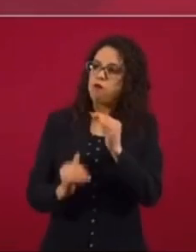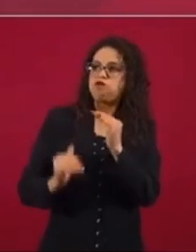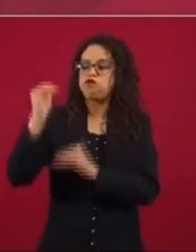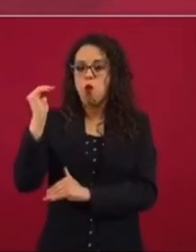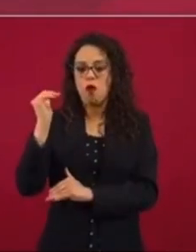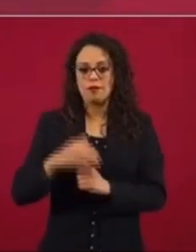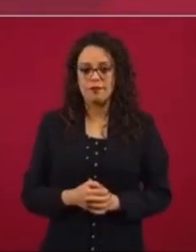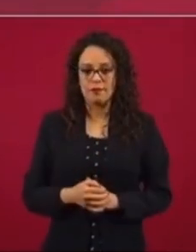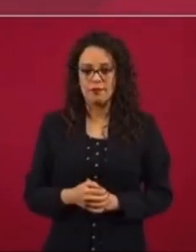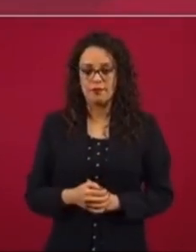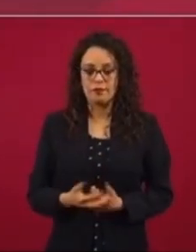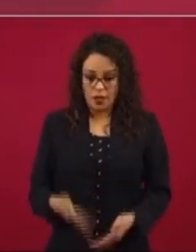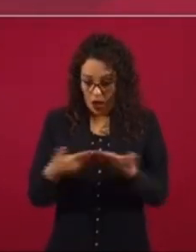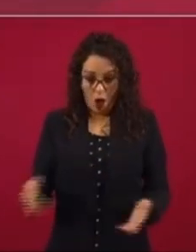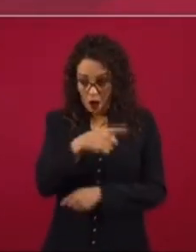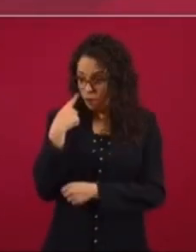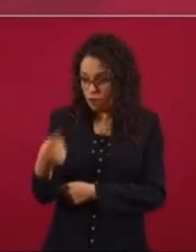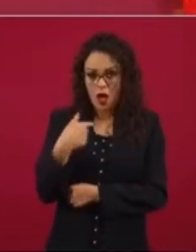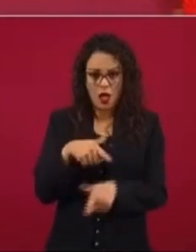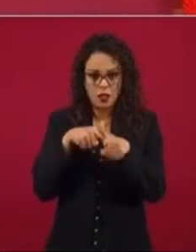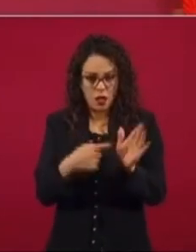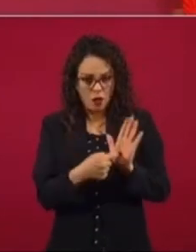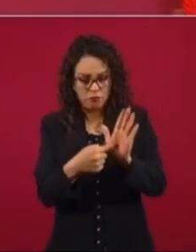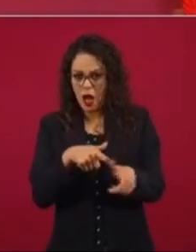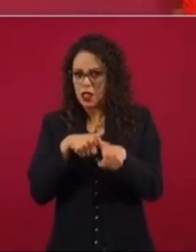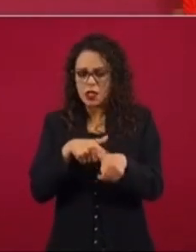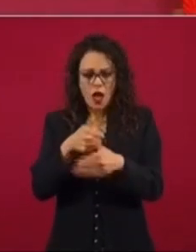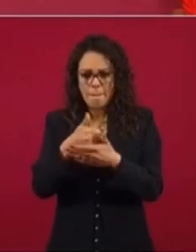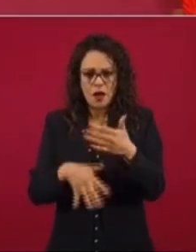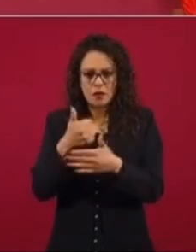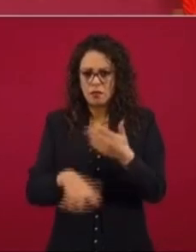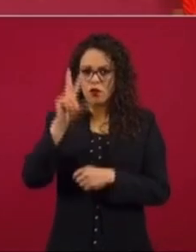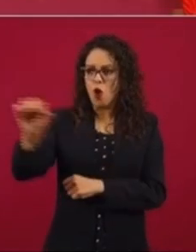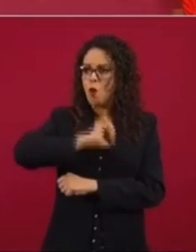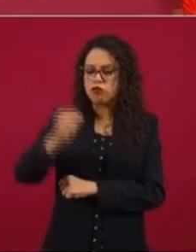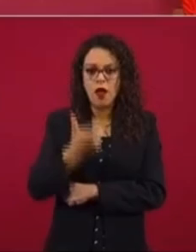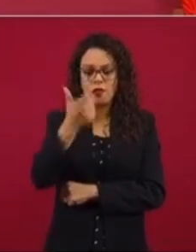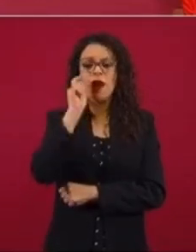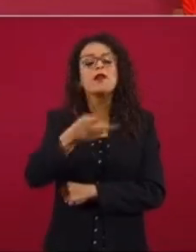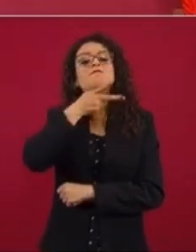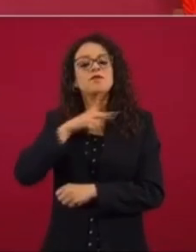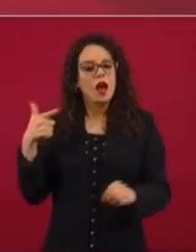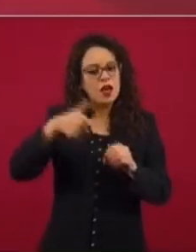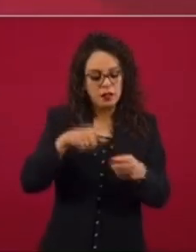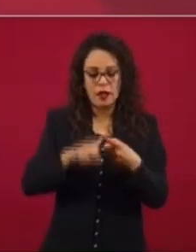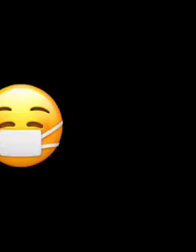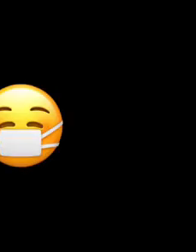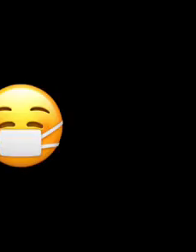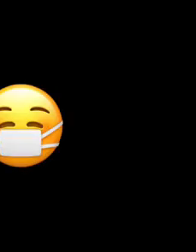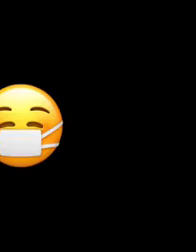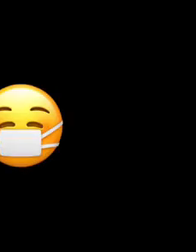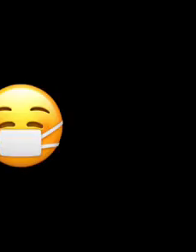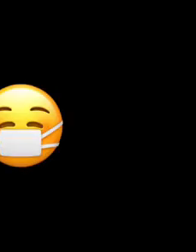demostrándose, el precio de la energía eléctrica, ni el precio de las gasolinas, ni el precio del diésel, ni el precio del gas.